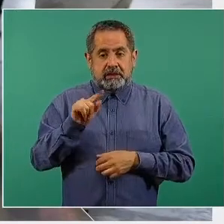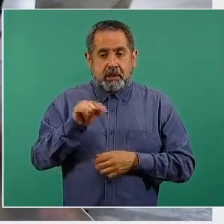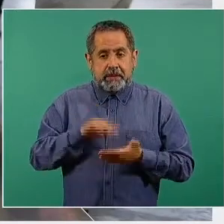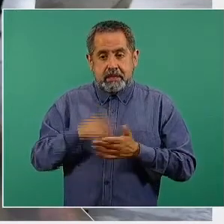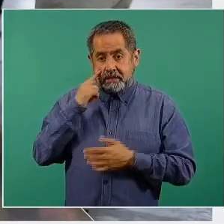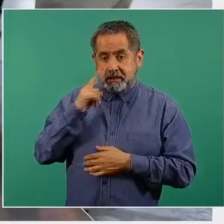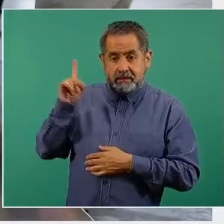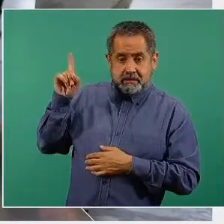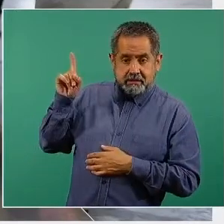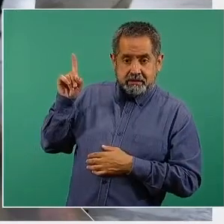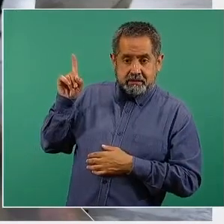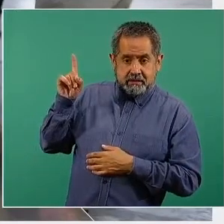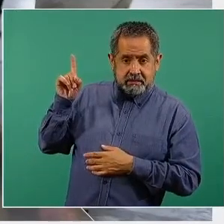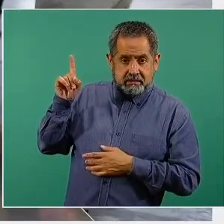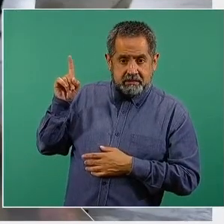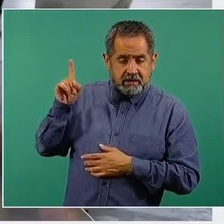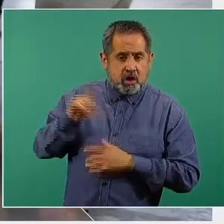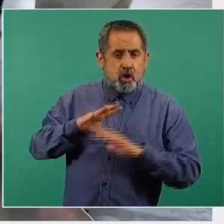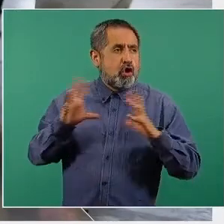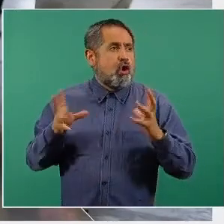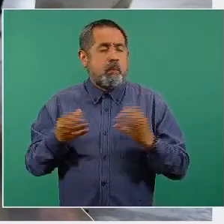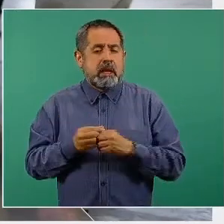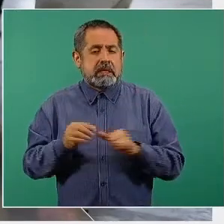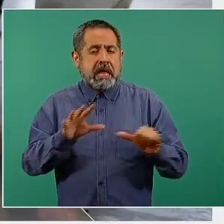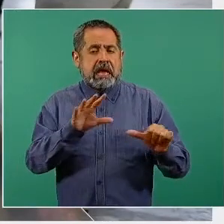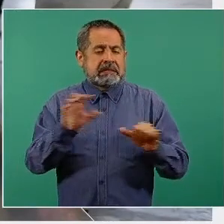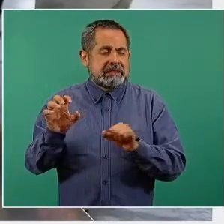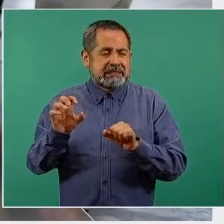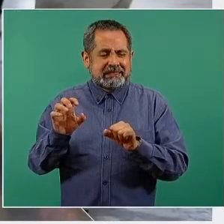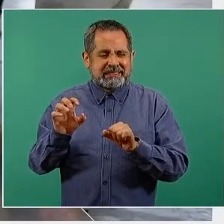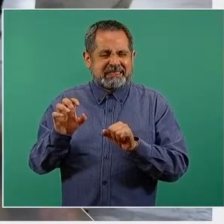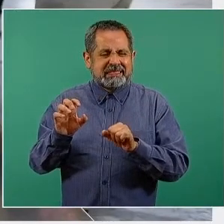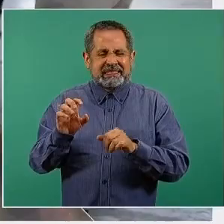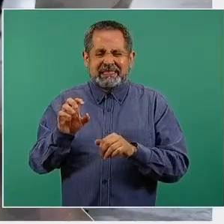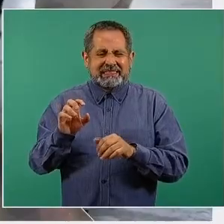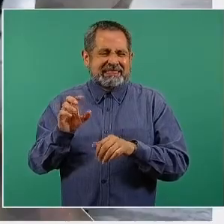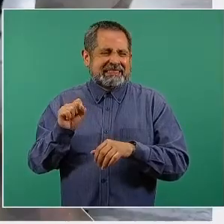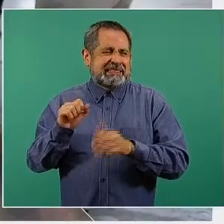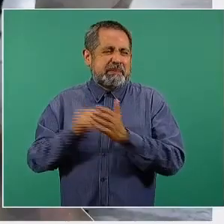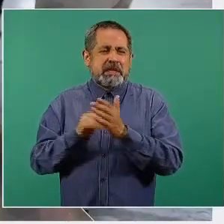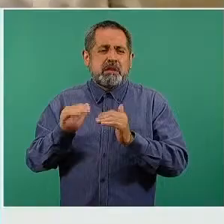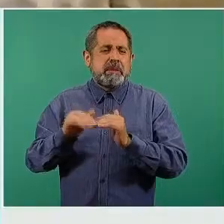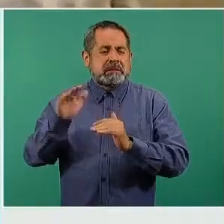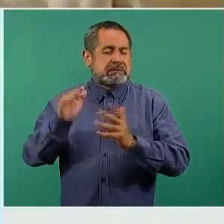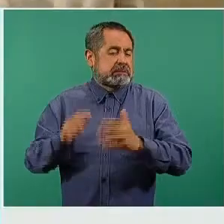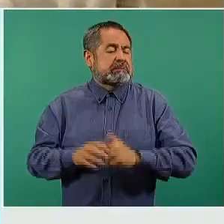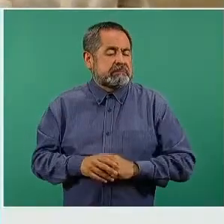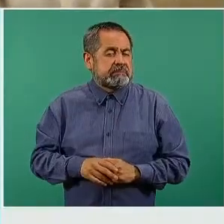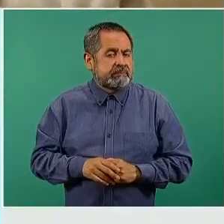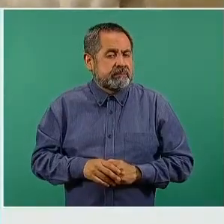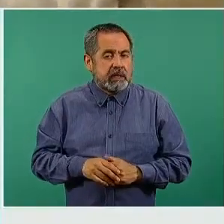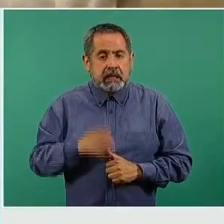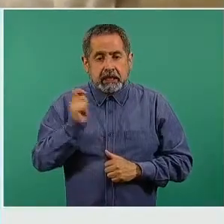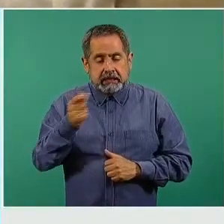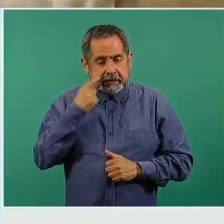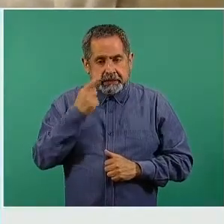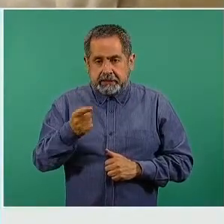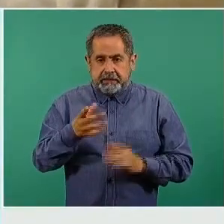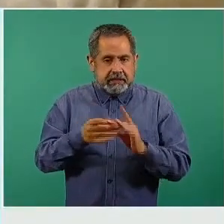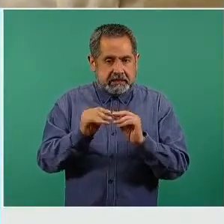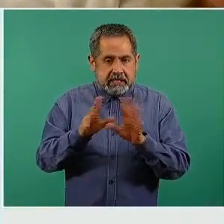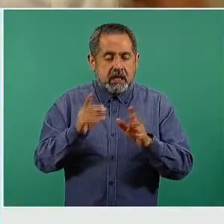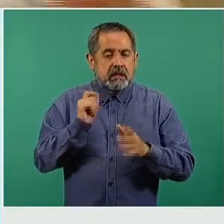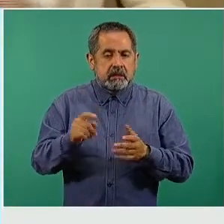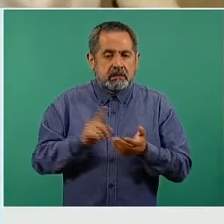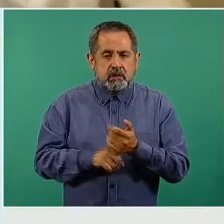para un total que rebasa las 600 dosis. Y esto lo que nos permite, concretamente, que